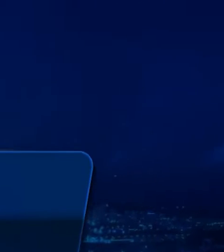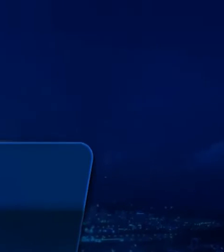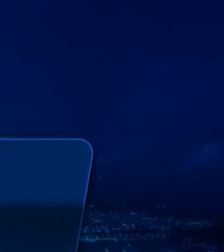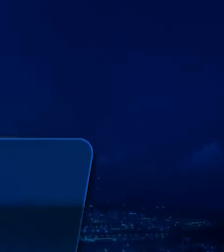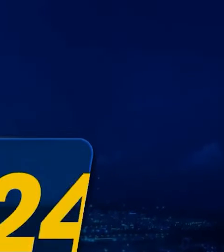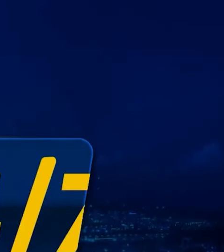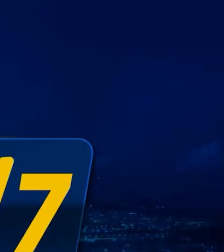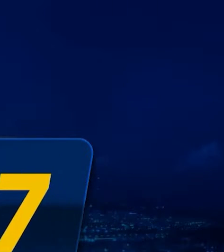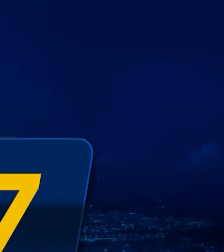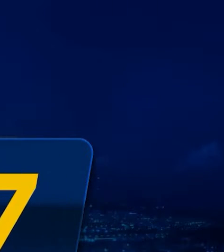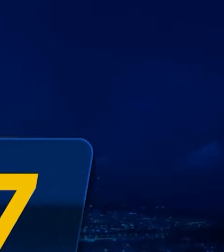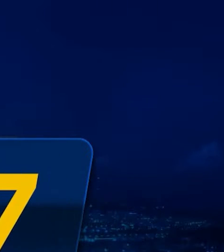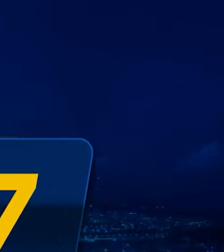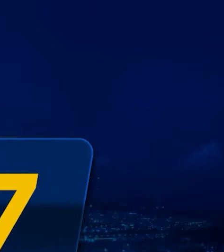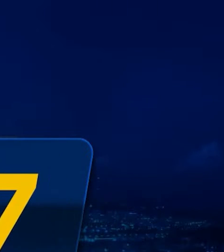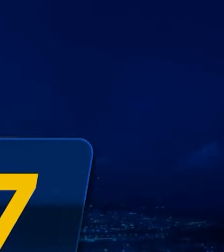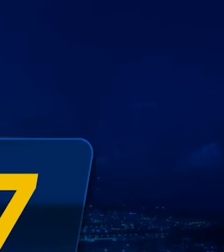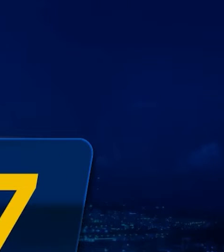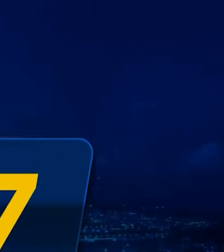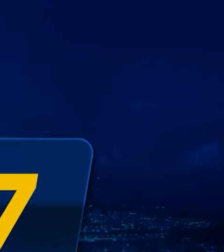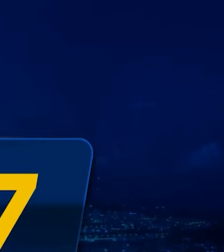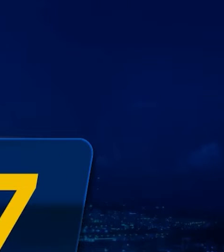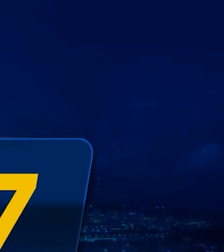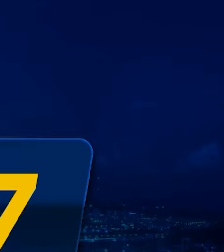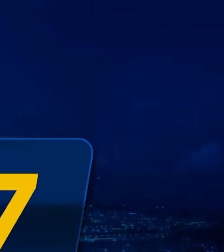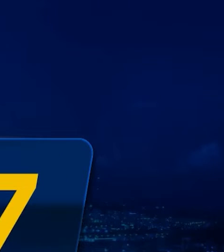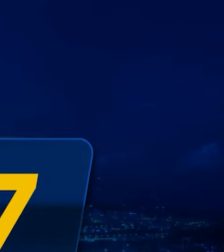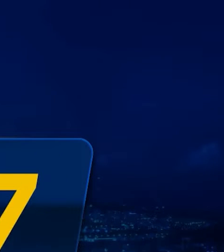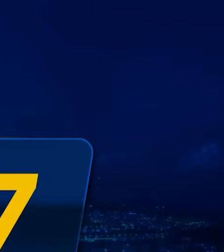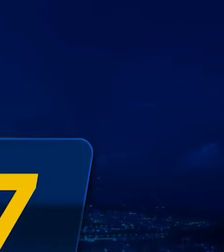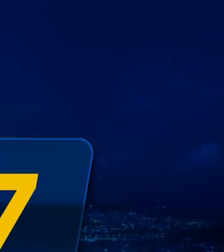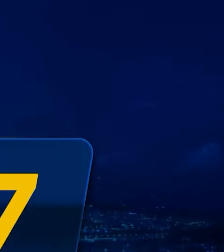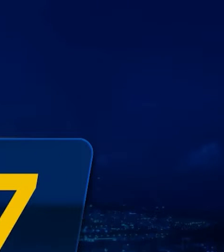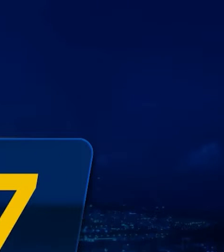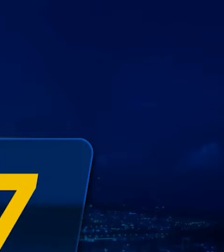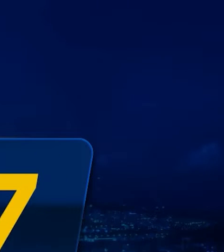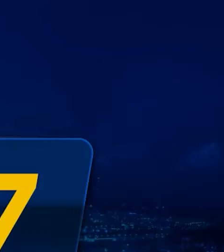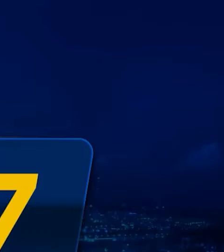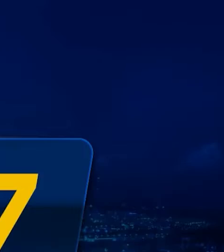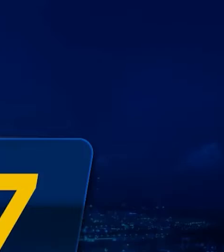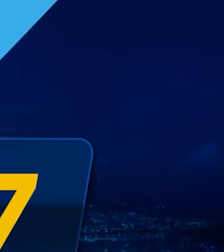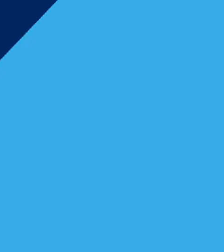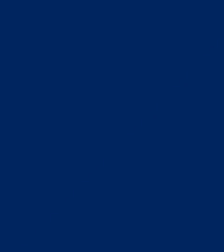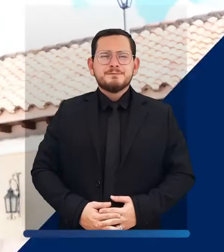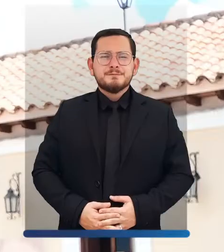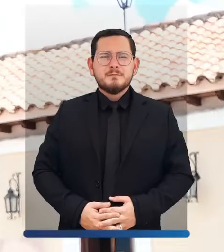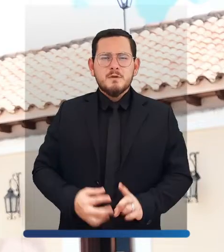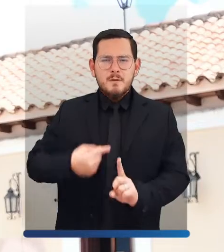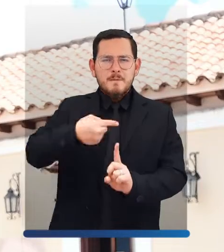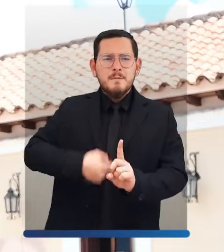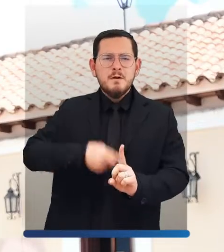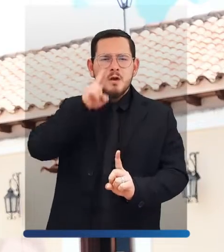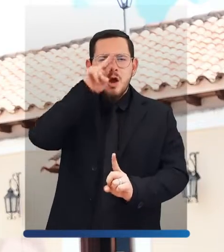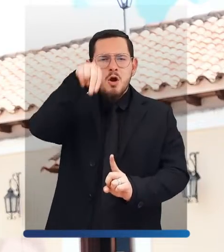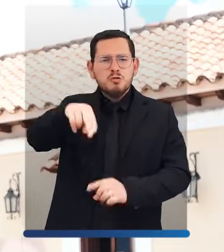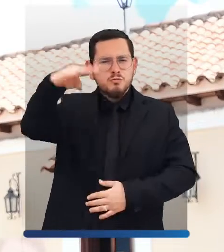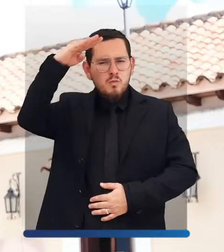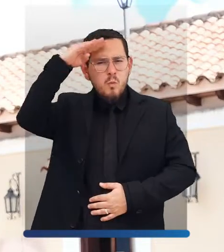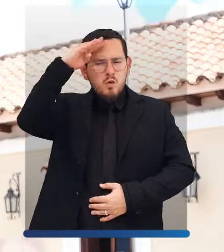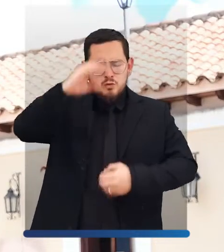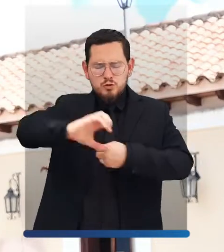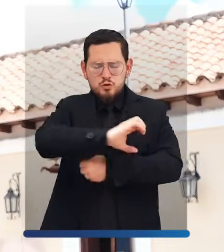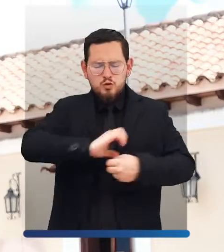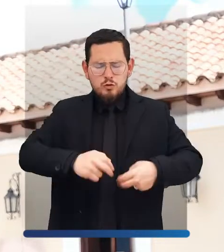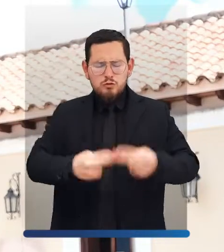Esto es Plan 24-7, acciones efectivas para la seguridad de nuestra capital. En el mes de junio, la